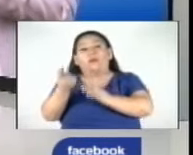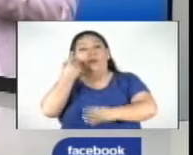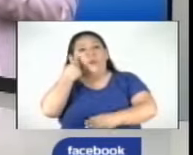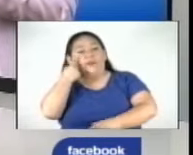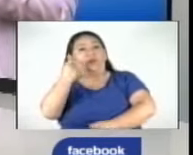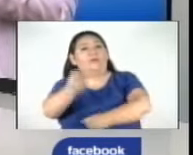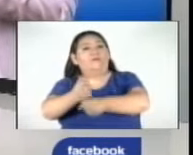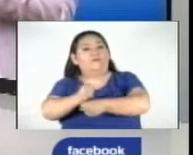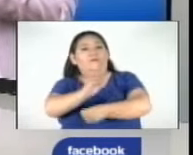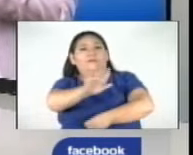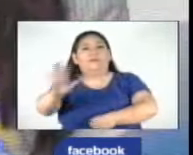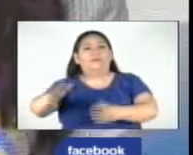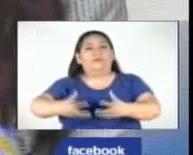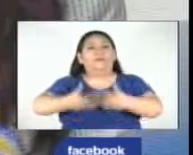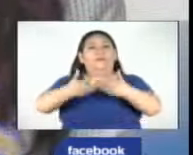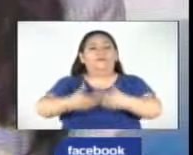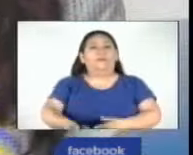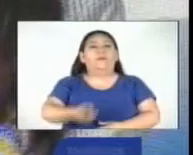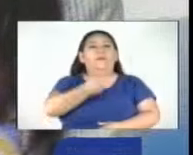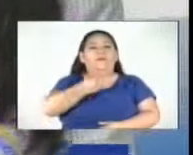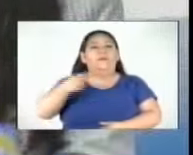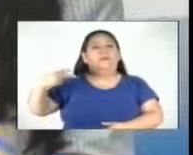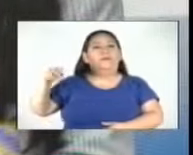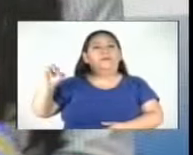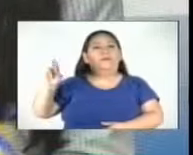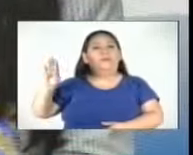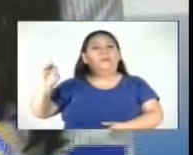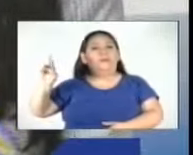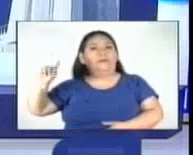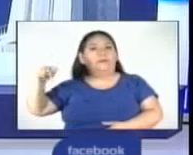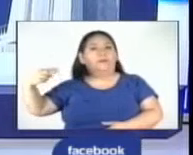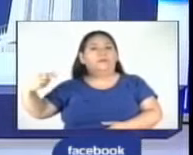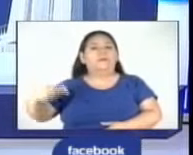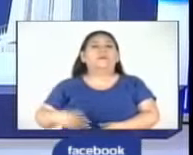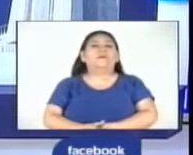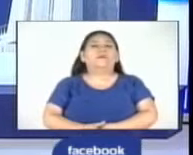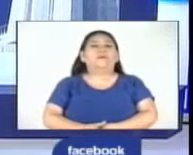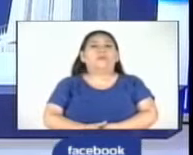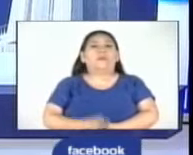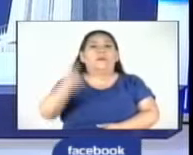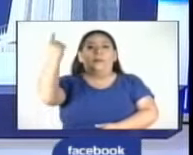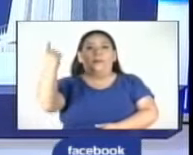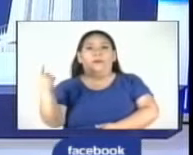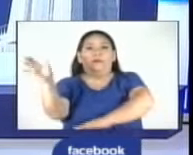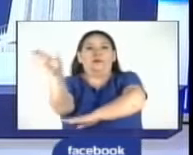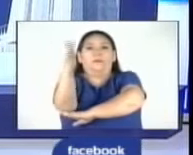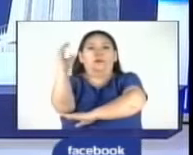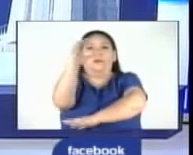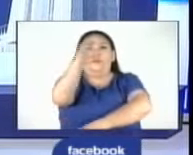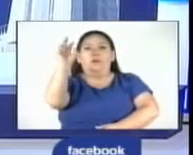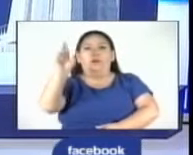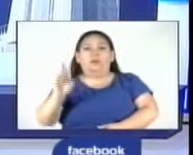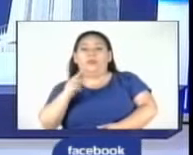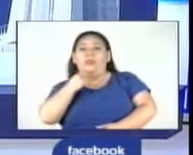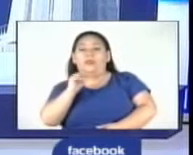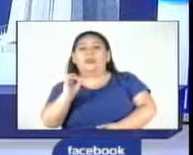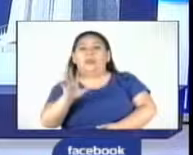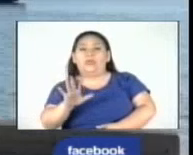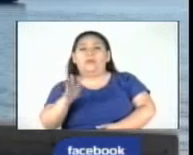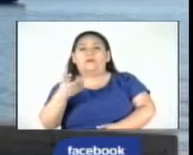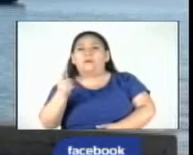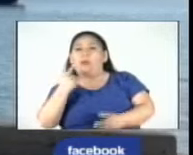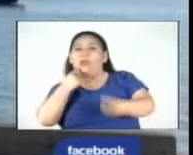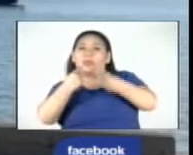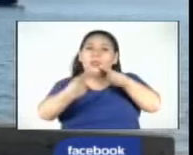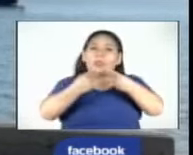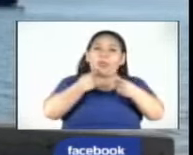para las empresas. Este es un informe de Gerber Vazquez. La embajadora de Costa Rica mencionó que se encuentran en